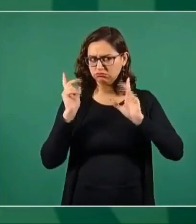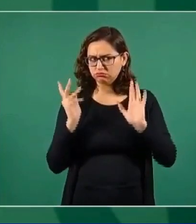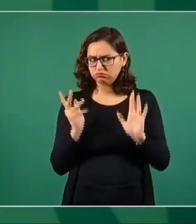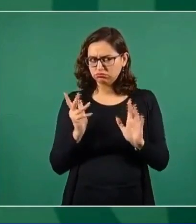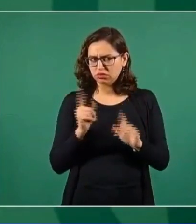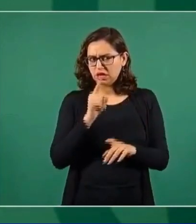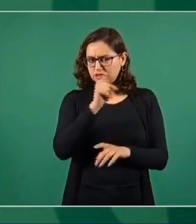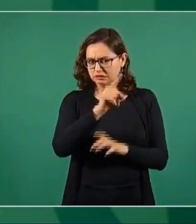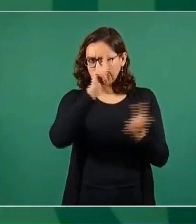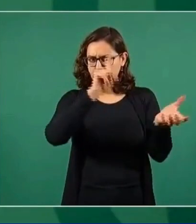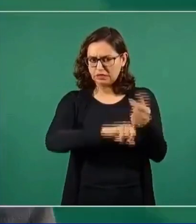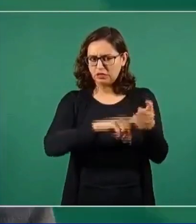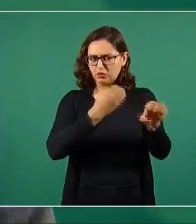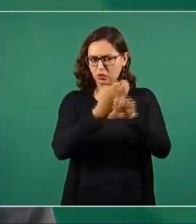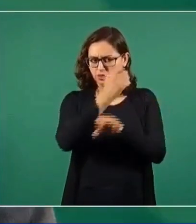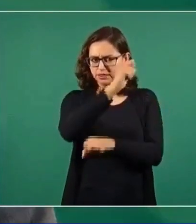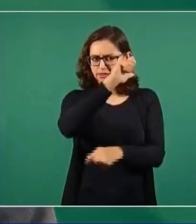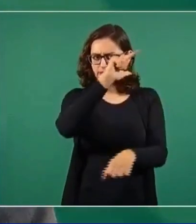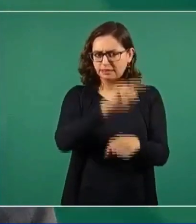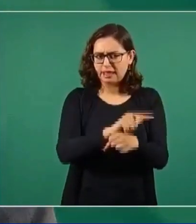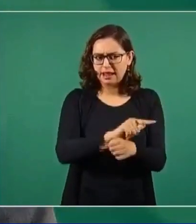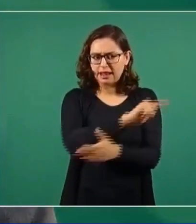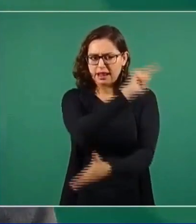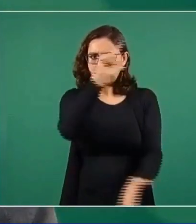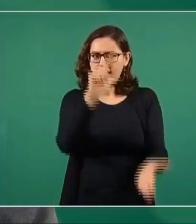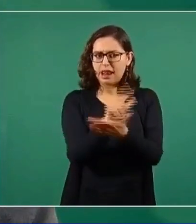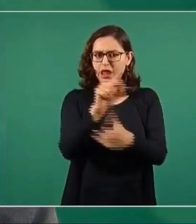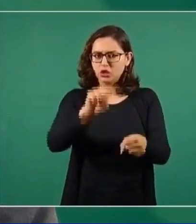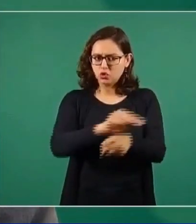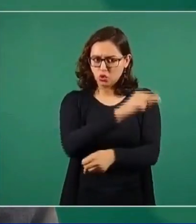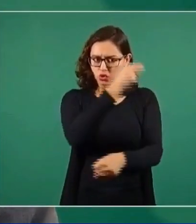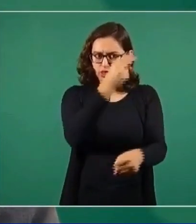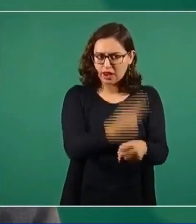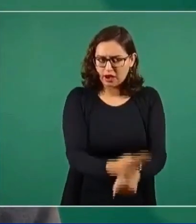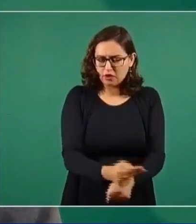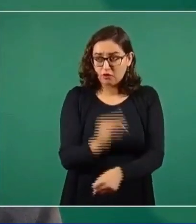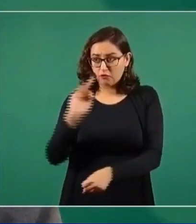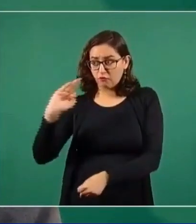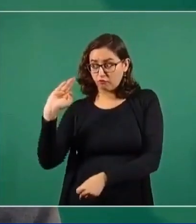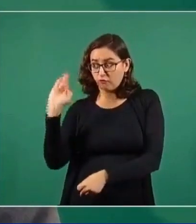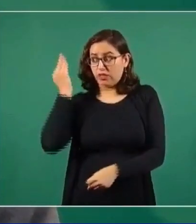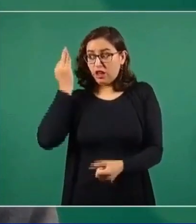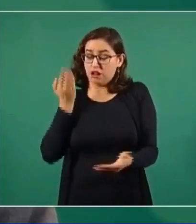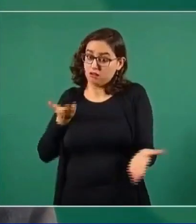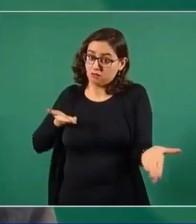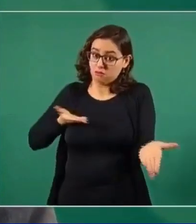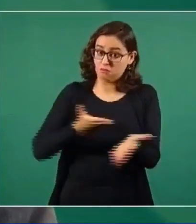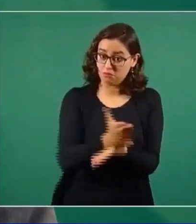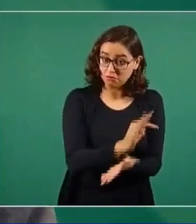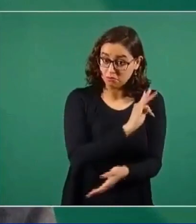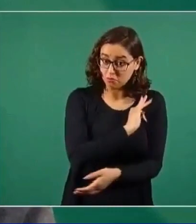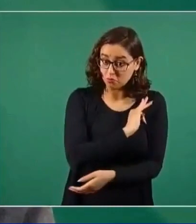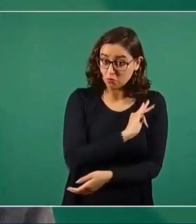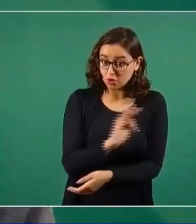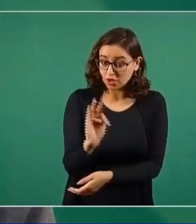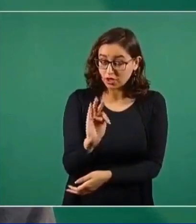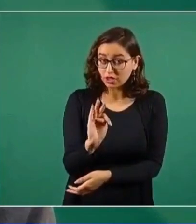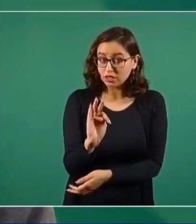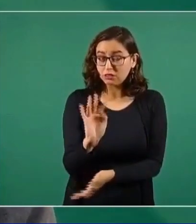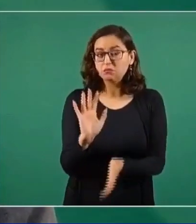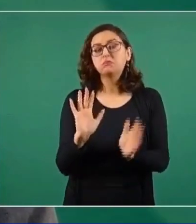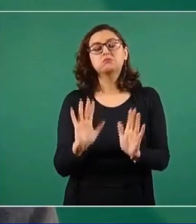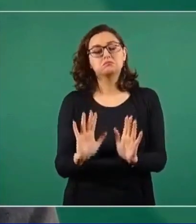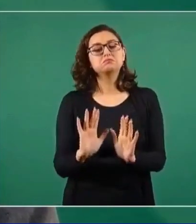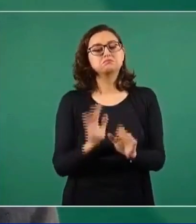cuáles son nuestras posibilidades, atribuciones, si esto